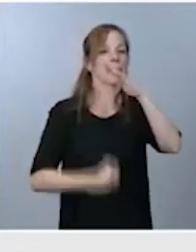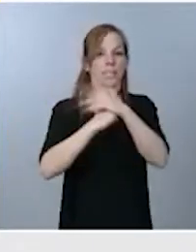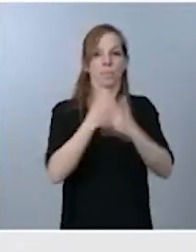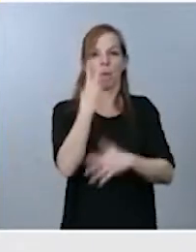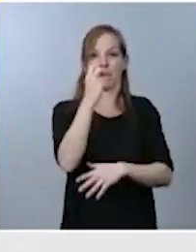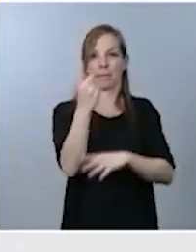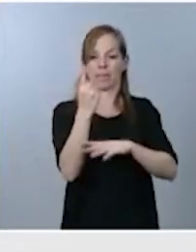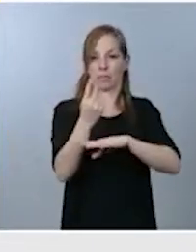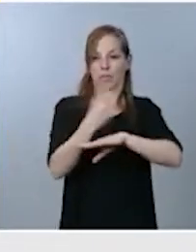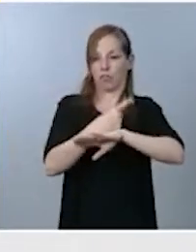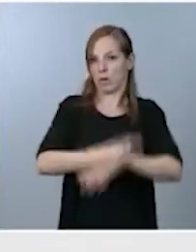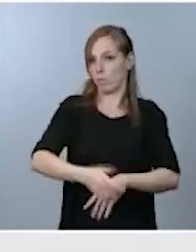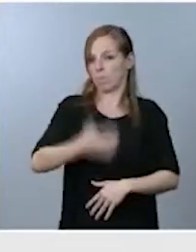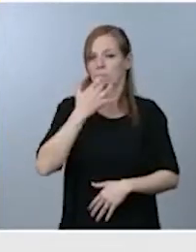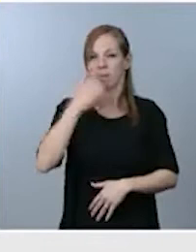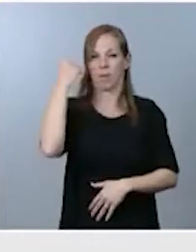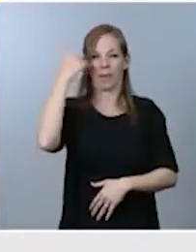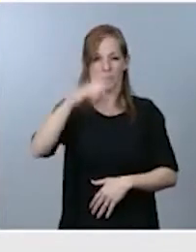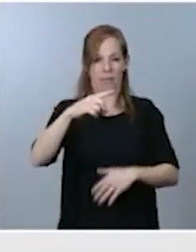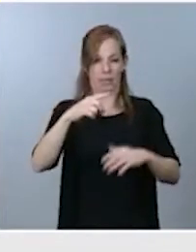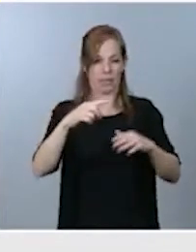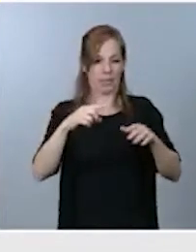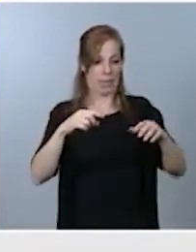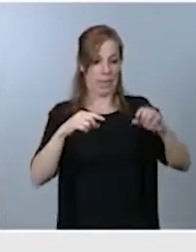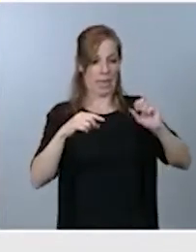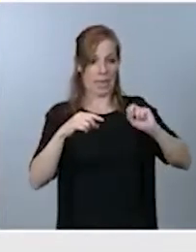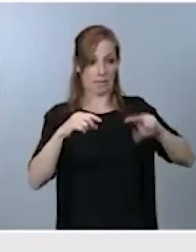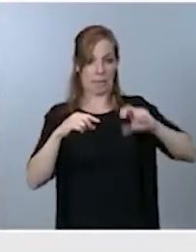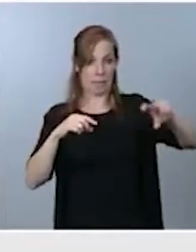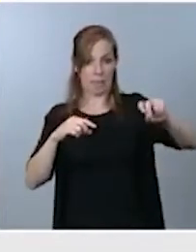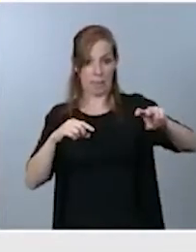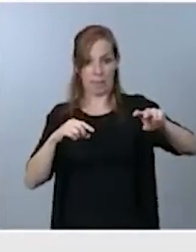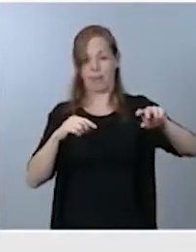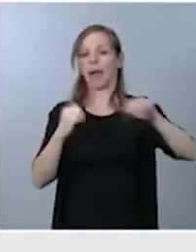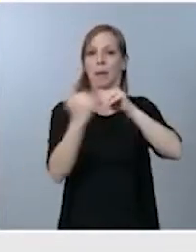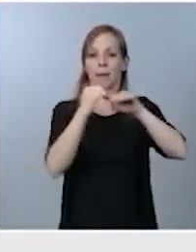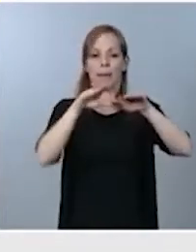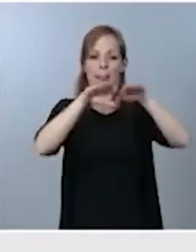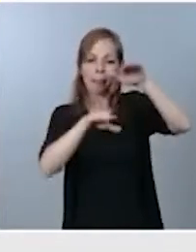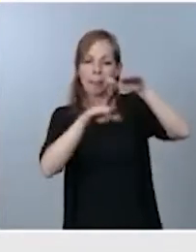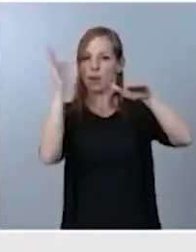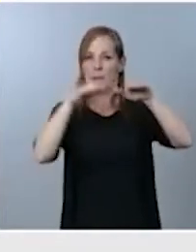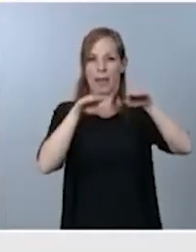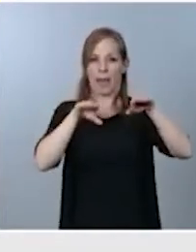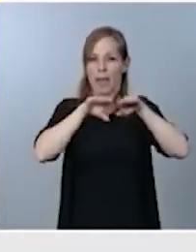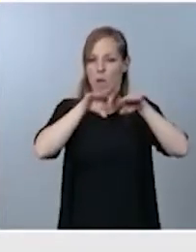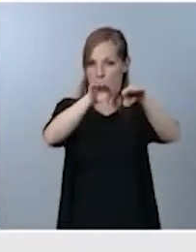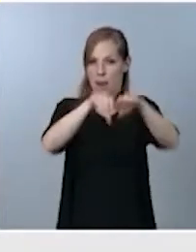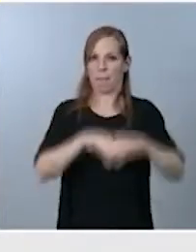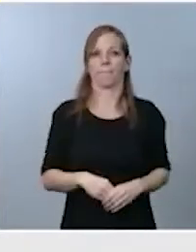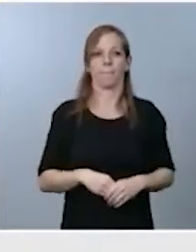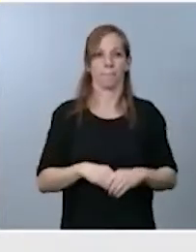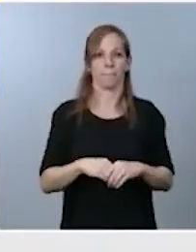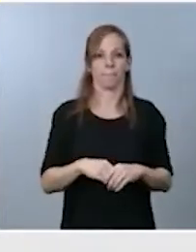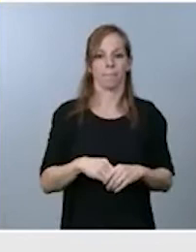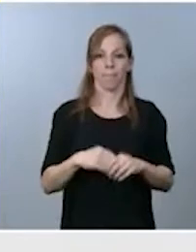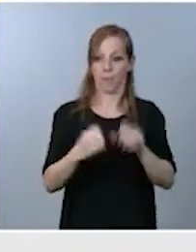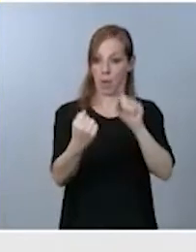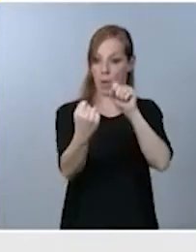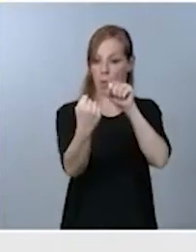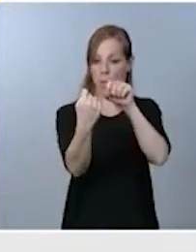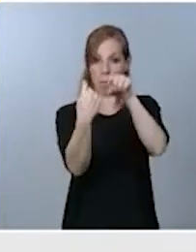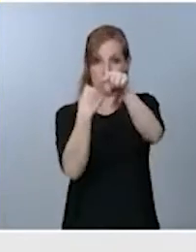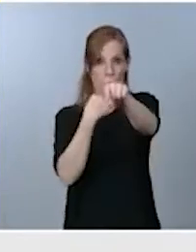Las que no hay diferencia de altura entre la acera y la calzada. En las vías de un único carril por sentido de